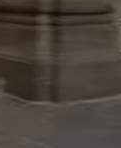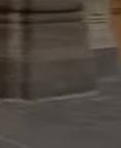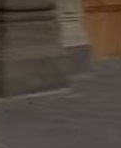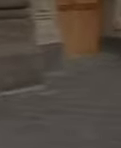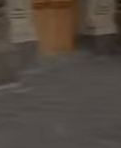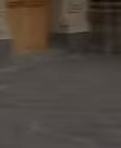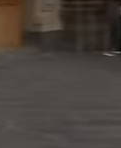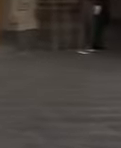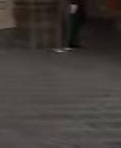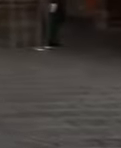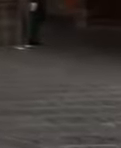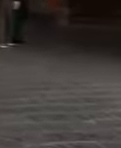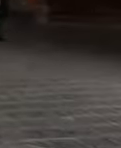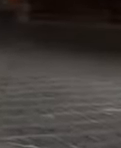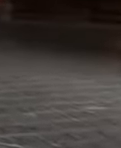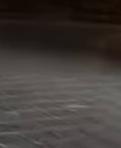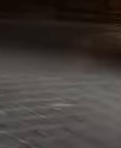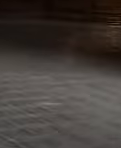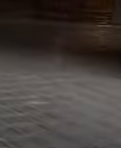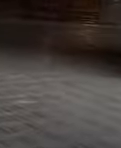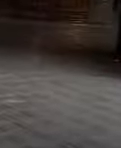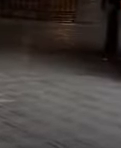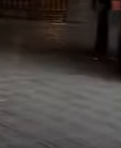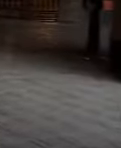Claro. Gracias.